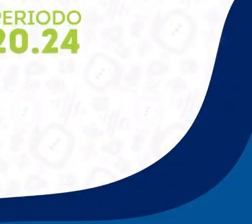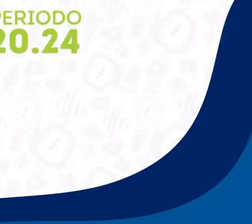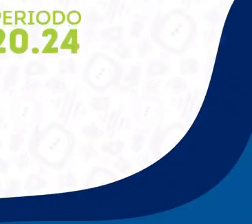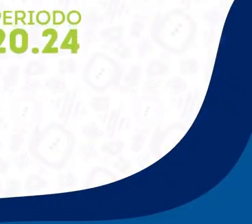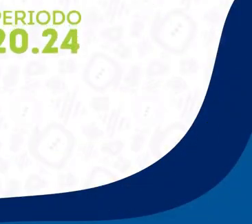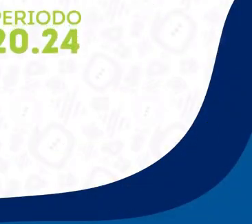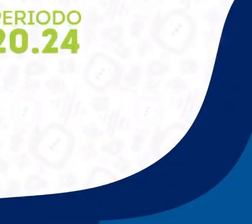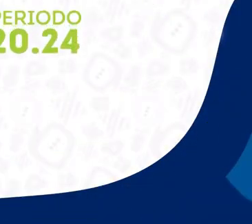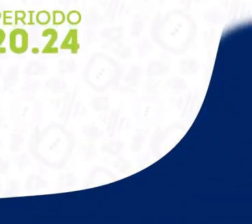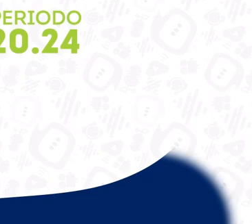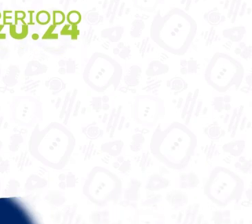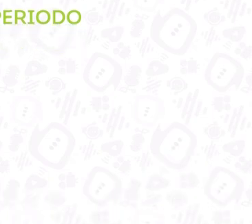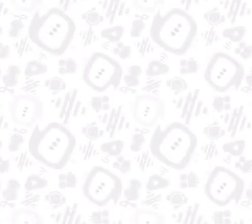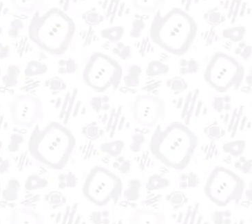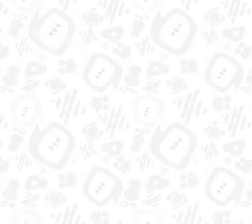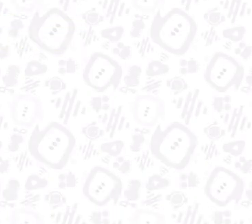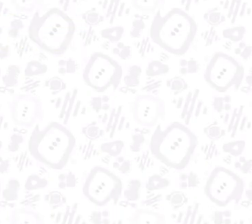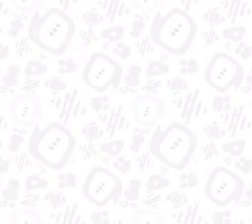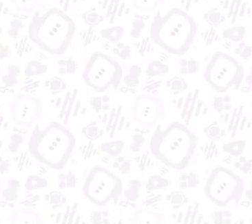innovador.